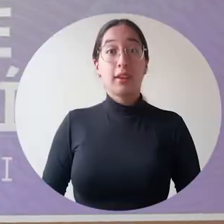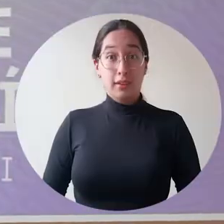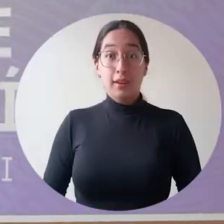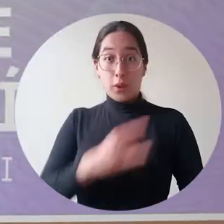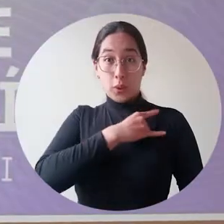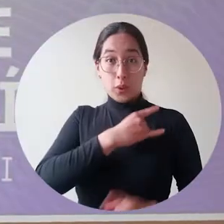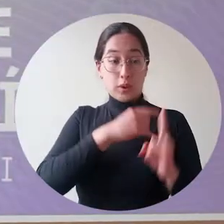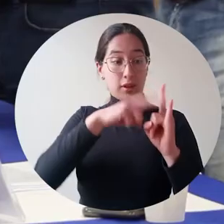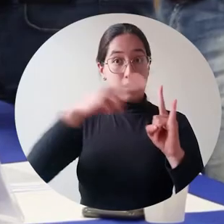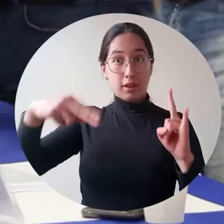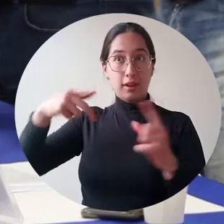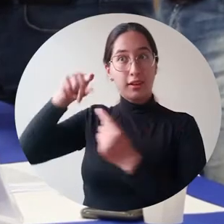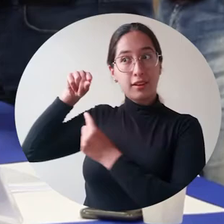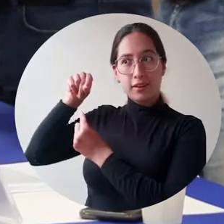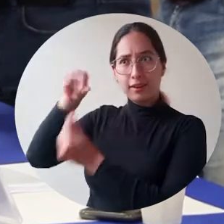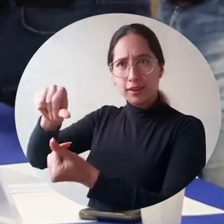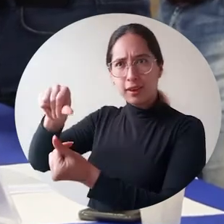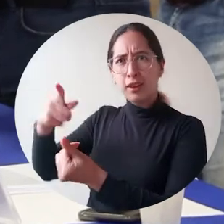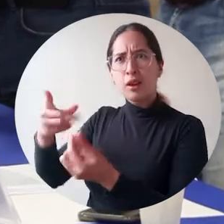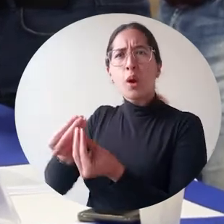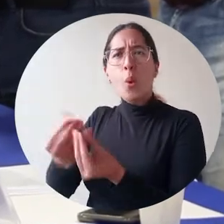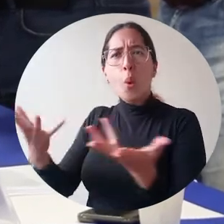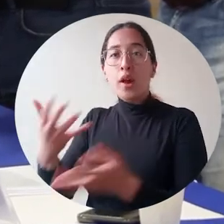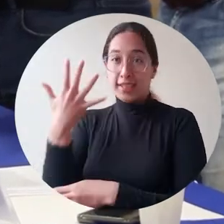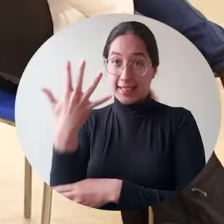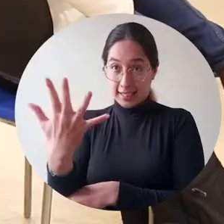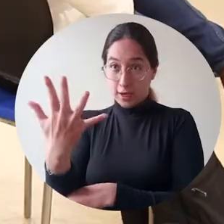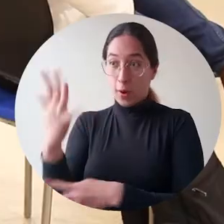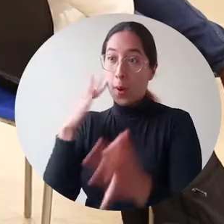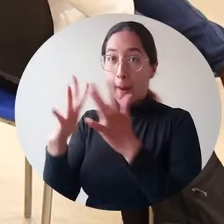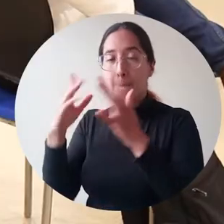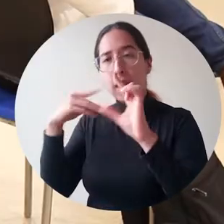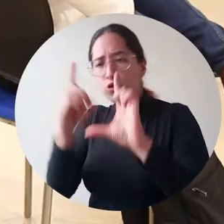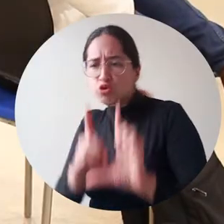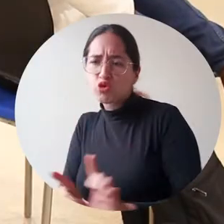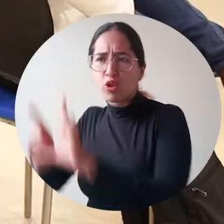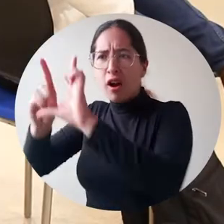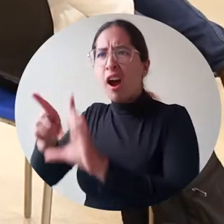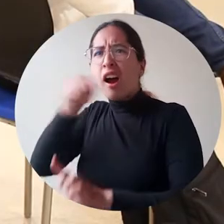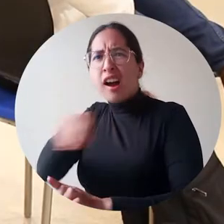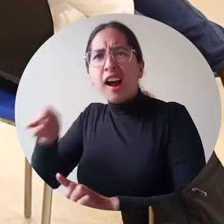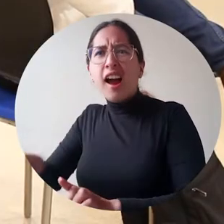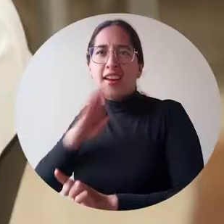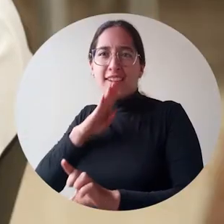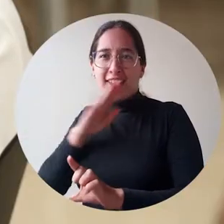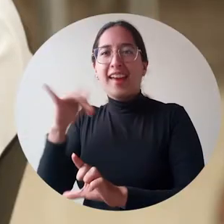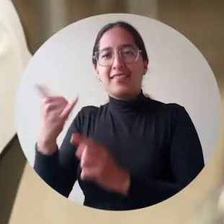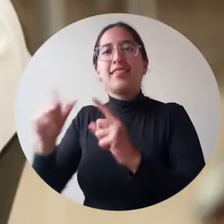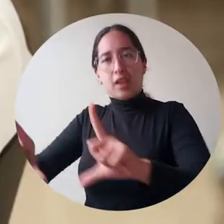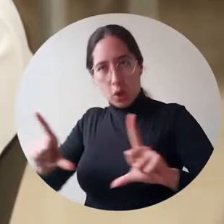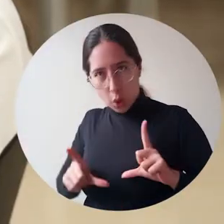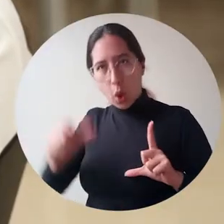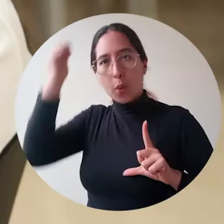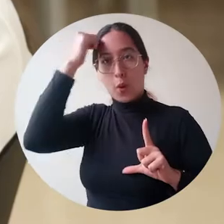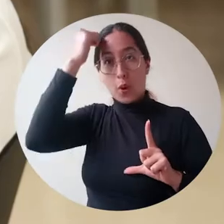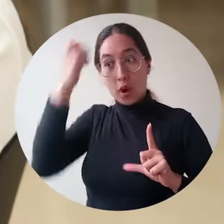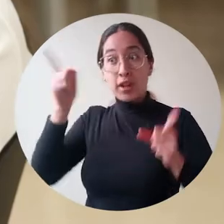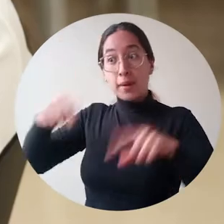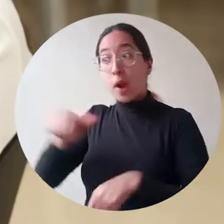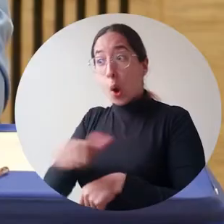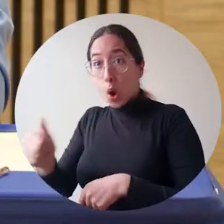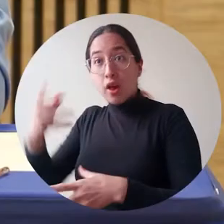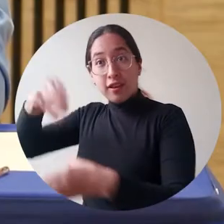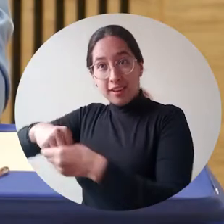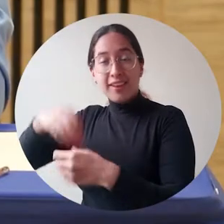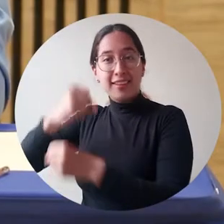La Universidad del Magdalena entregó cinco becas para estudios de doctorado a docentes, graduados y funcionarios administrativos, quienes se prepararán